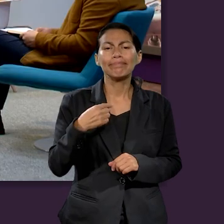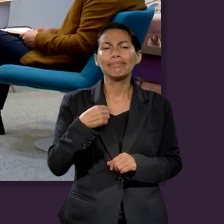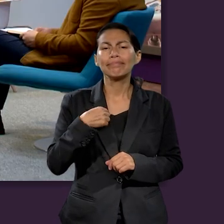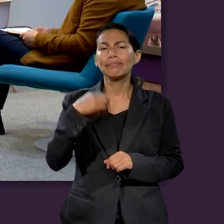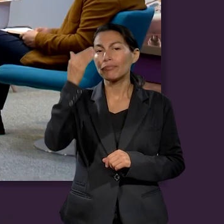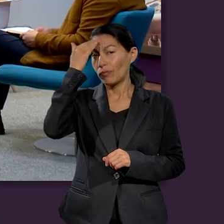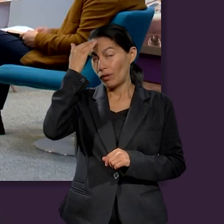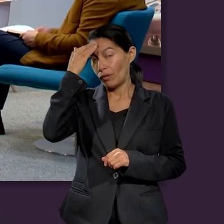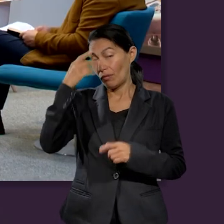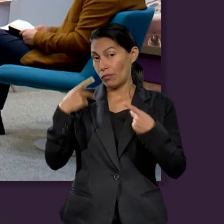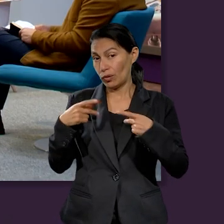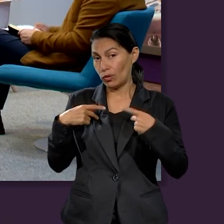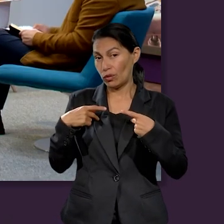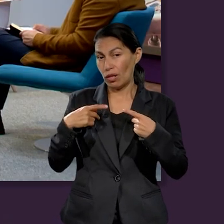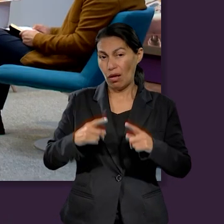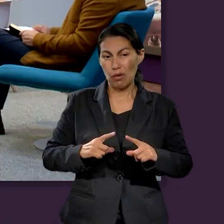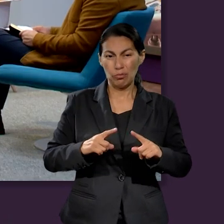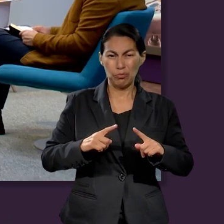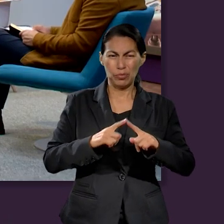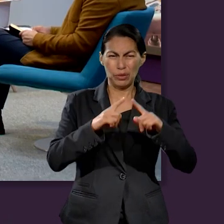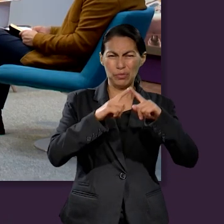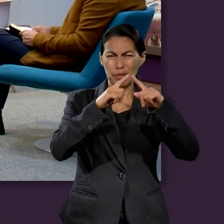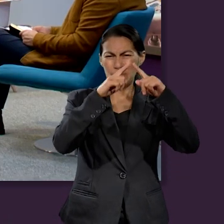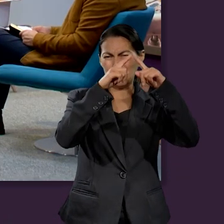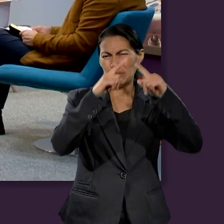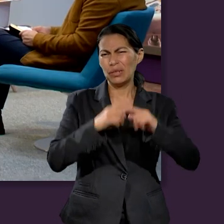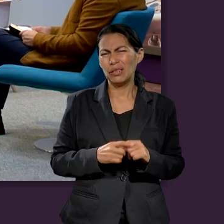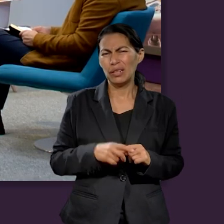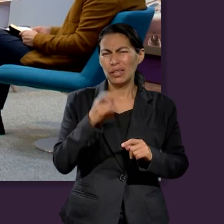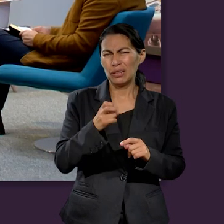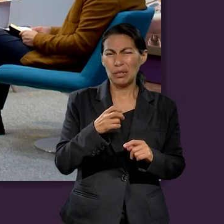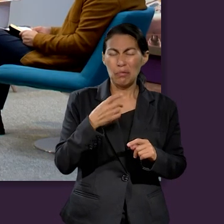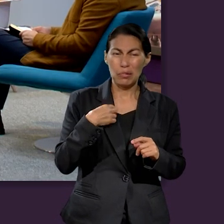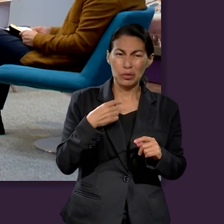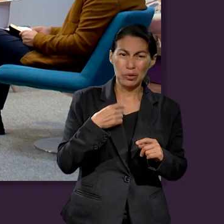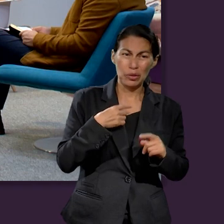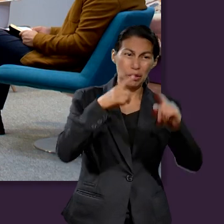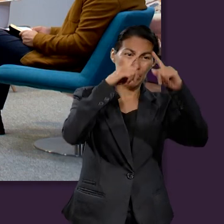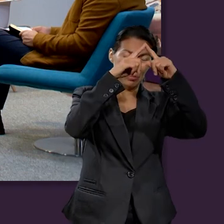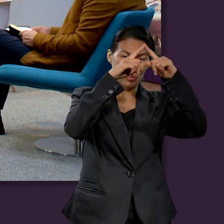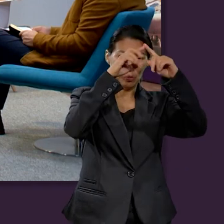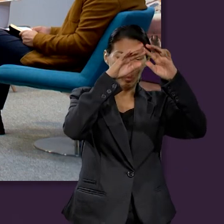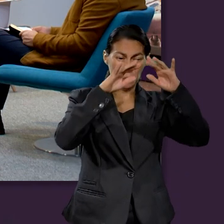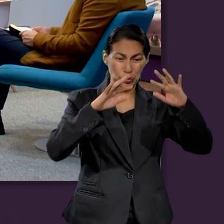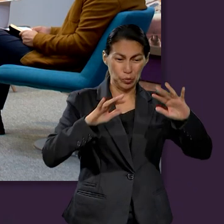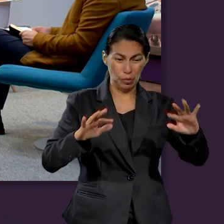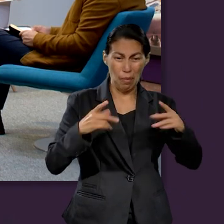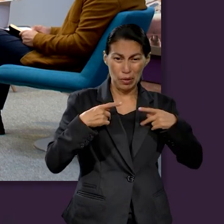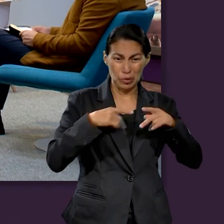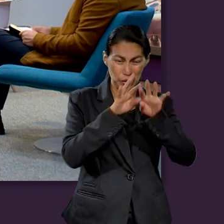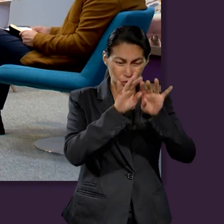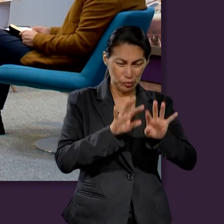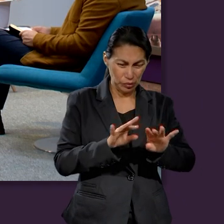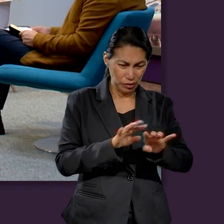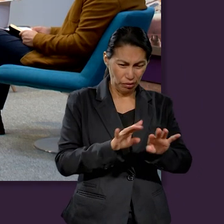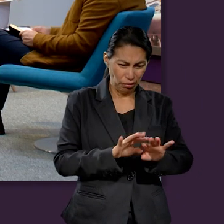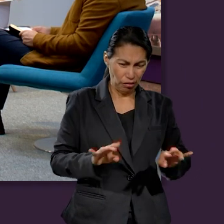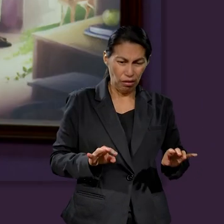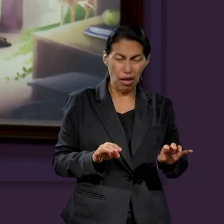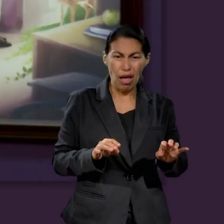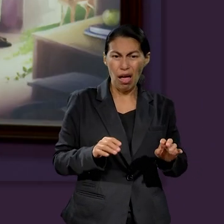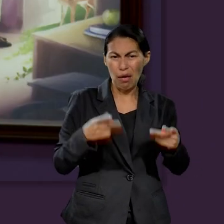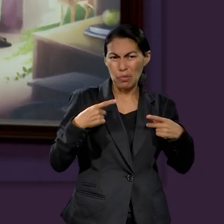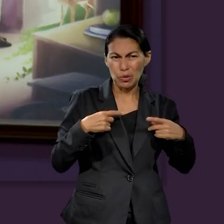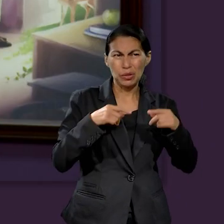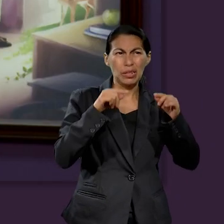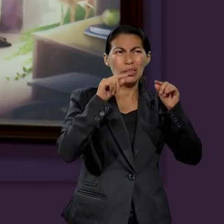personas que se han metido en problemas financieros por esta situación. Yo conocí a una persona que le metió un asunto esto que le llaman piramidal, ¿no? Y